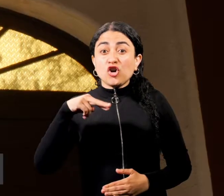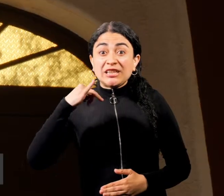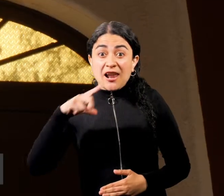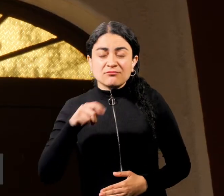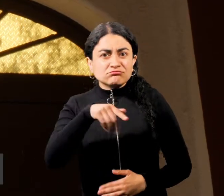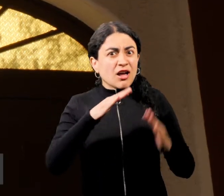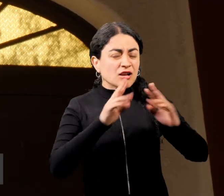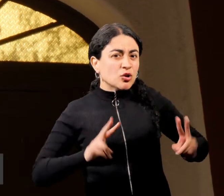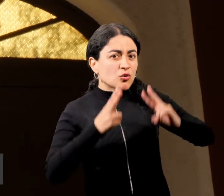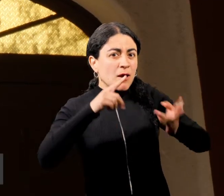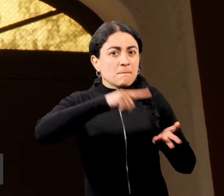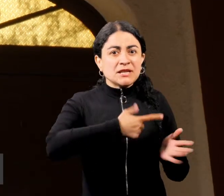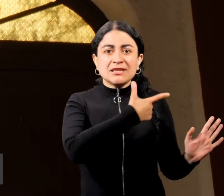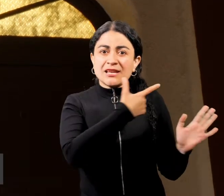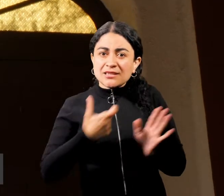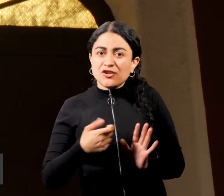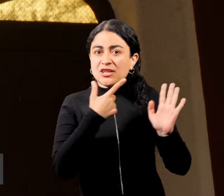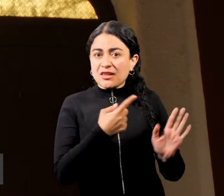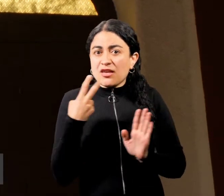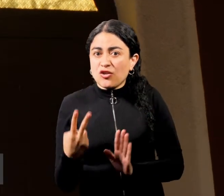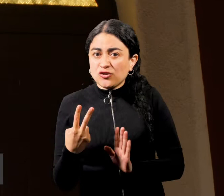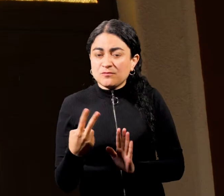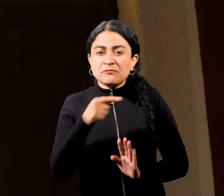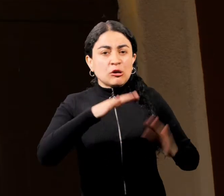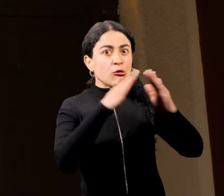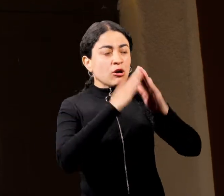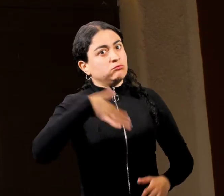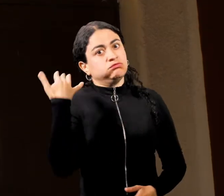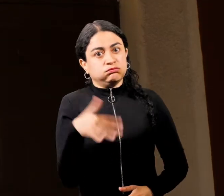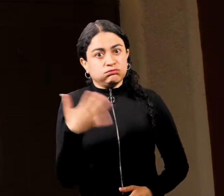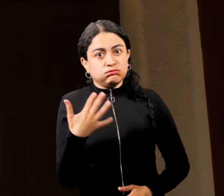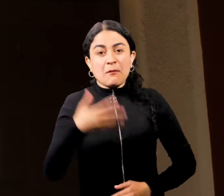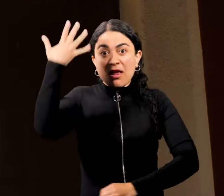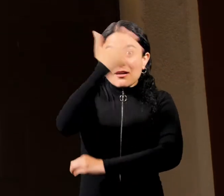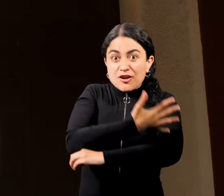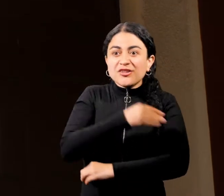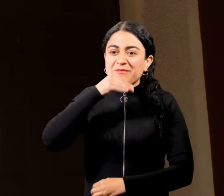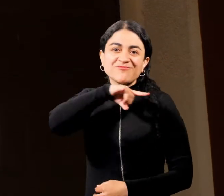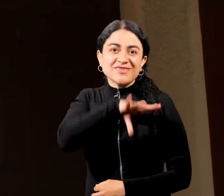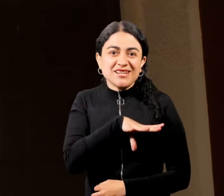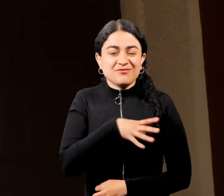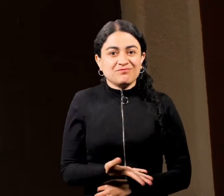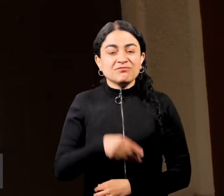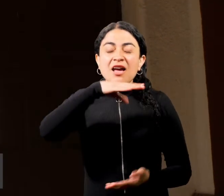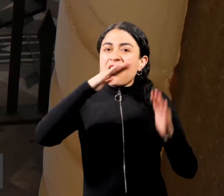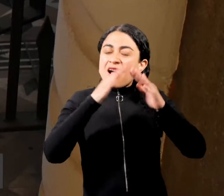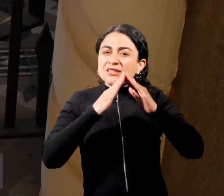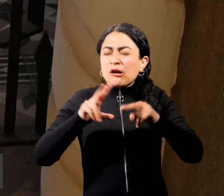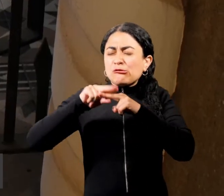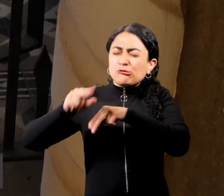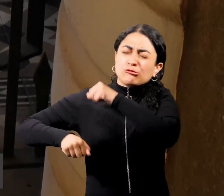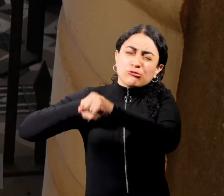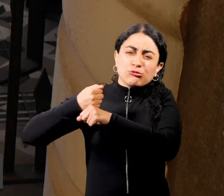Esta casa fue construida en el año 1772. Es una casa importante para Quillota y para Chile. Es la